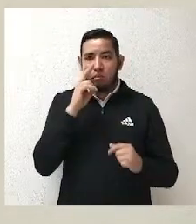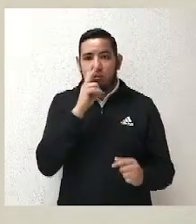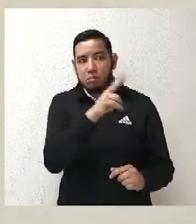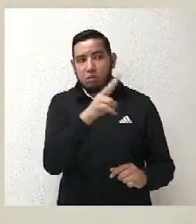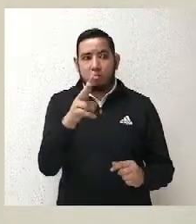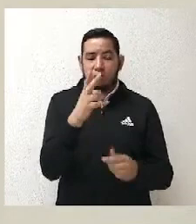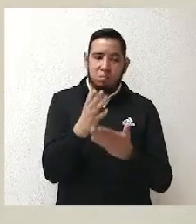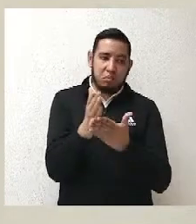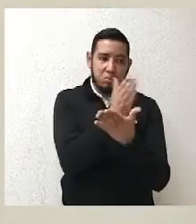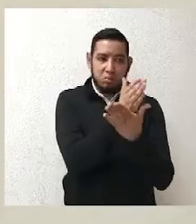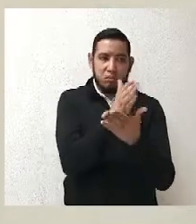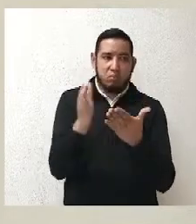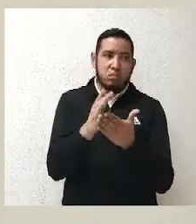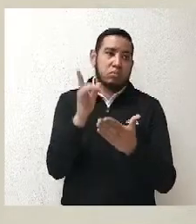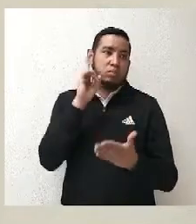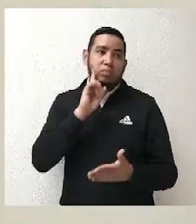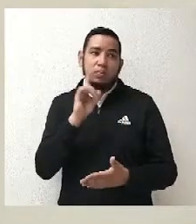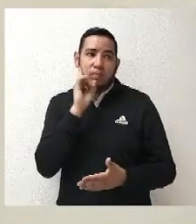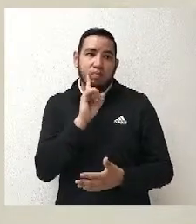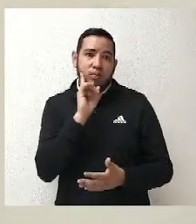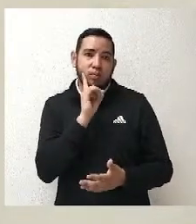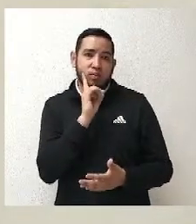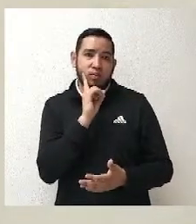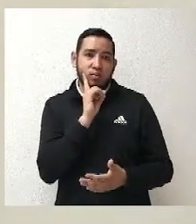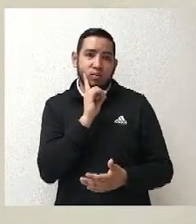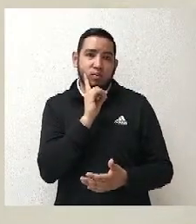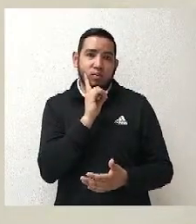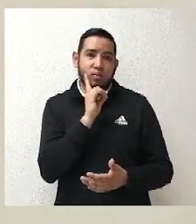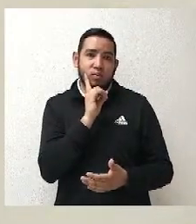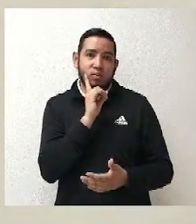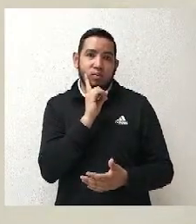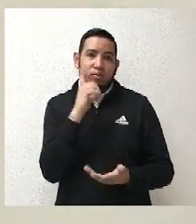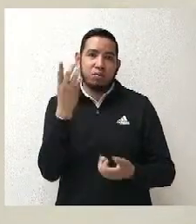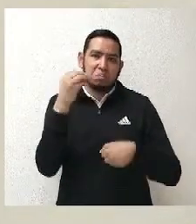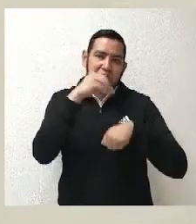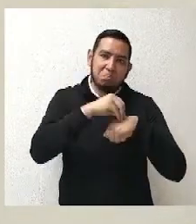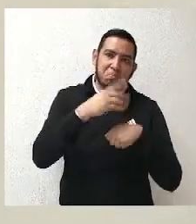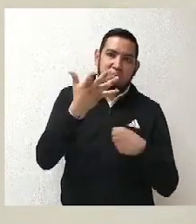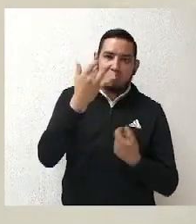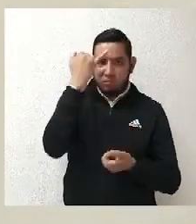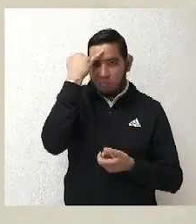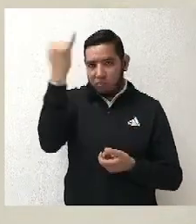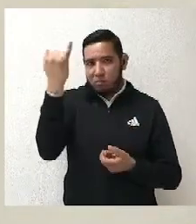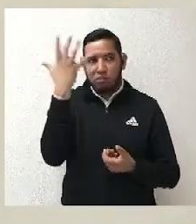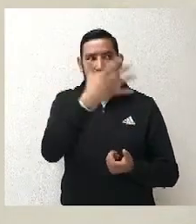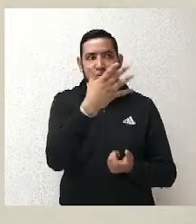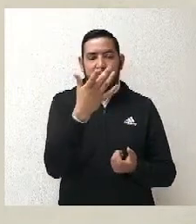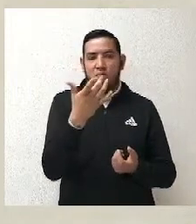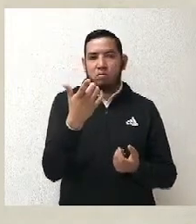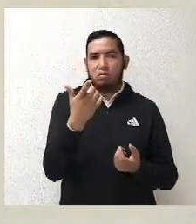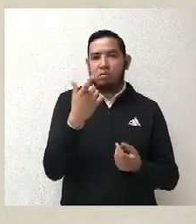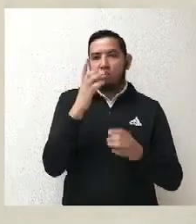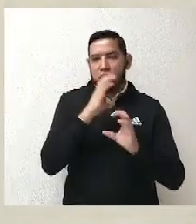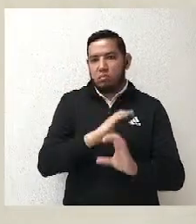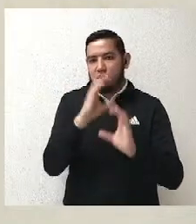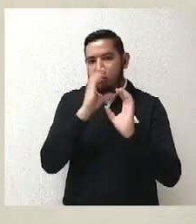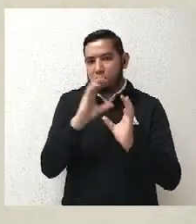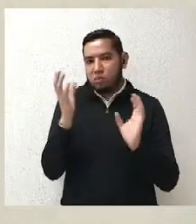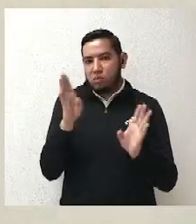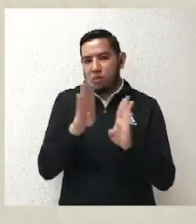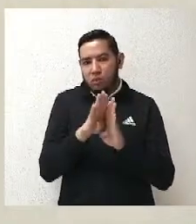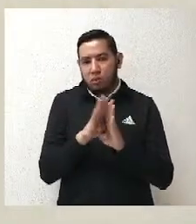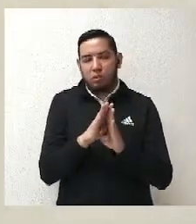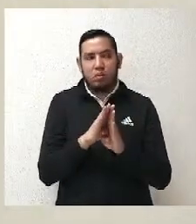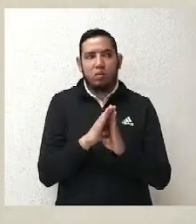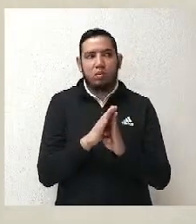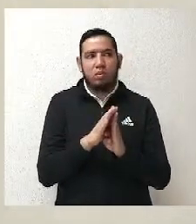y aparte pongan a las mujeres en donde tengan más posibilidades de ganar. Tampoco existía como regla. Si hubo un juicio